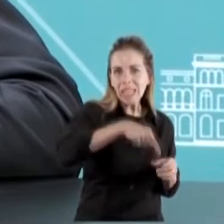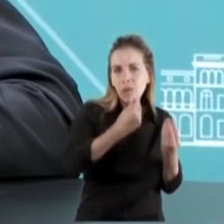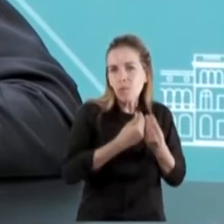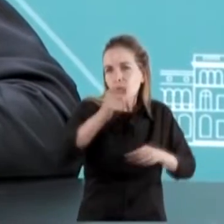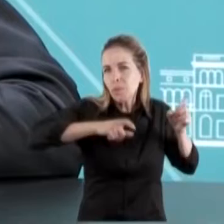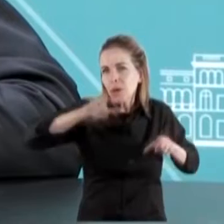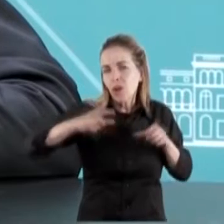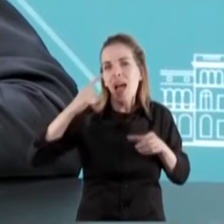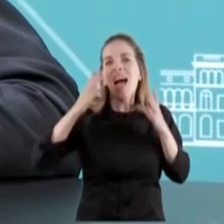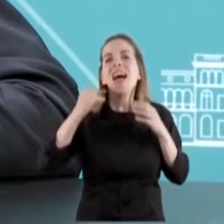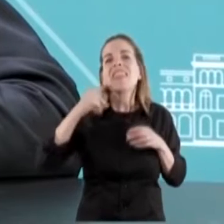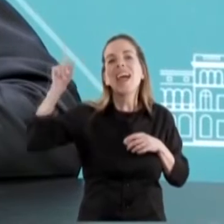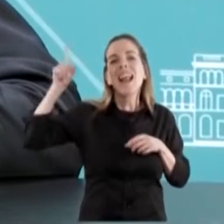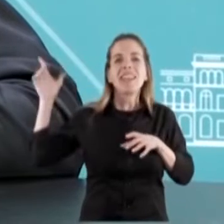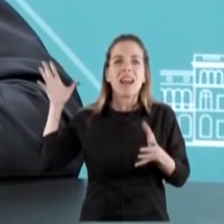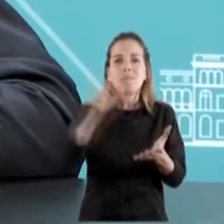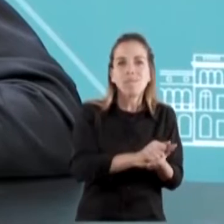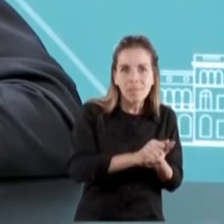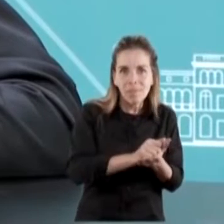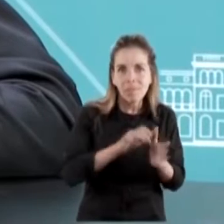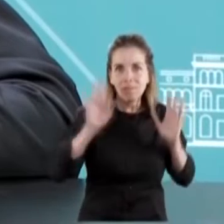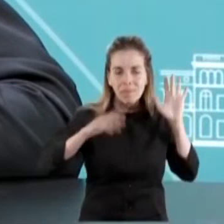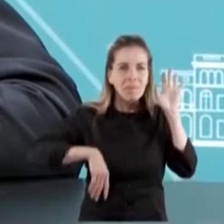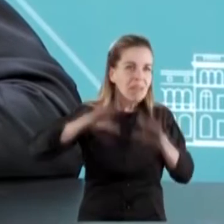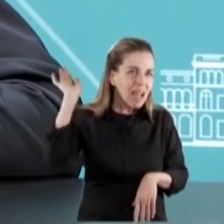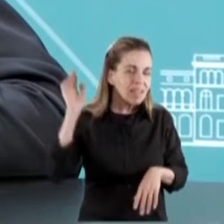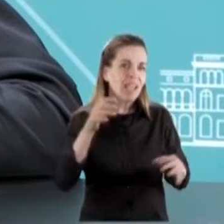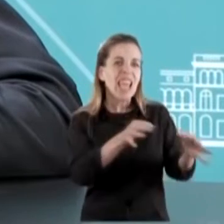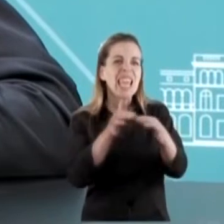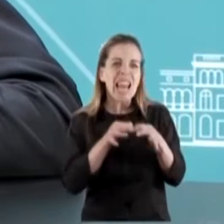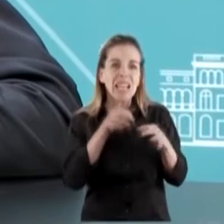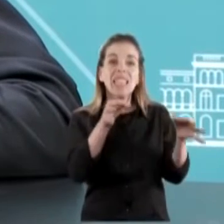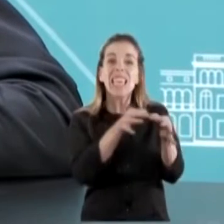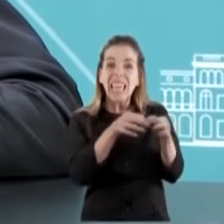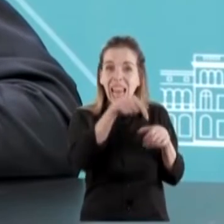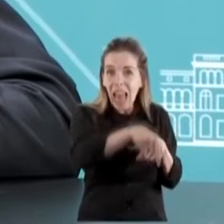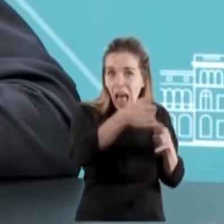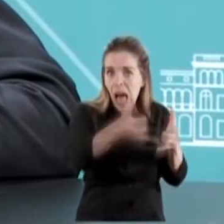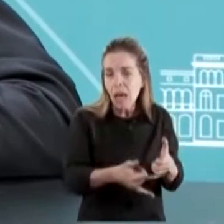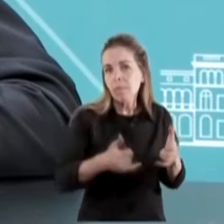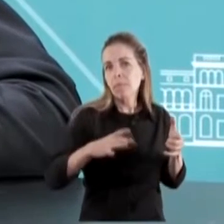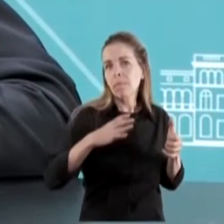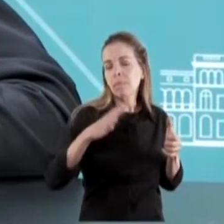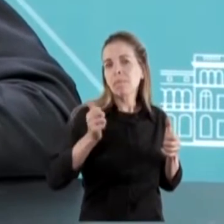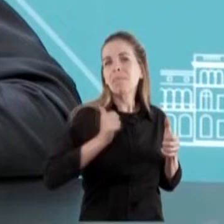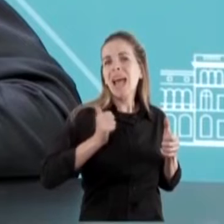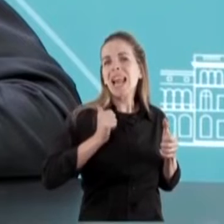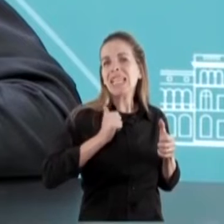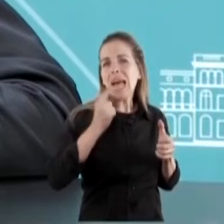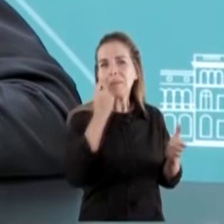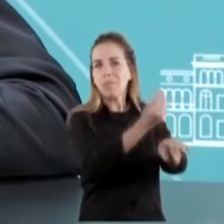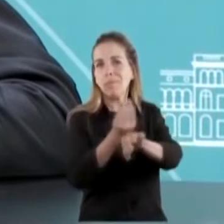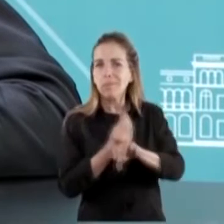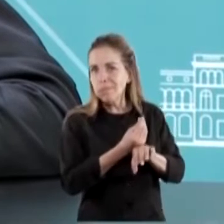islas tienen la mitad de la población, es población militar, tienen actitudes y acciones que son desmedidas, están por